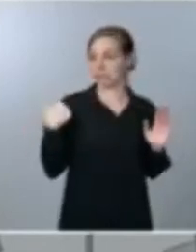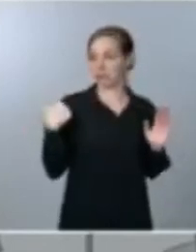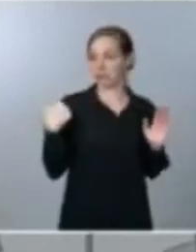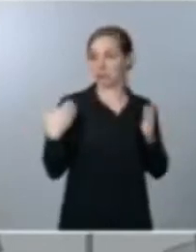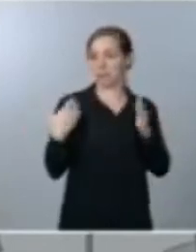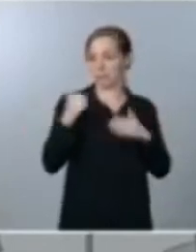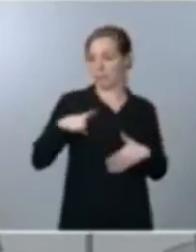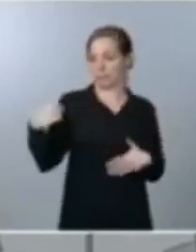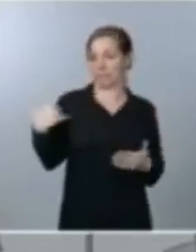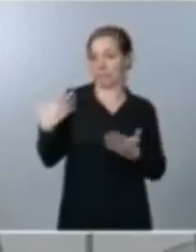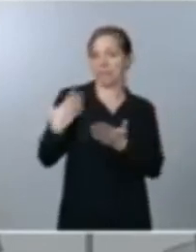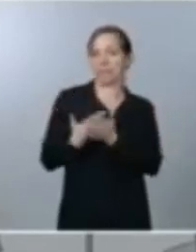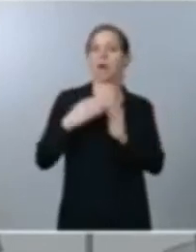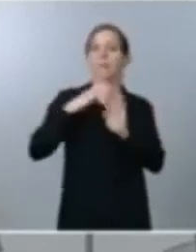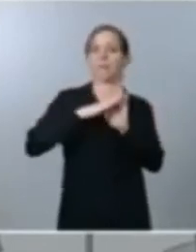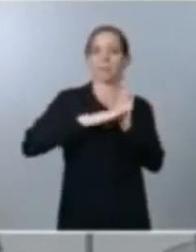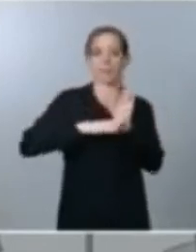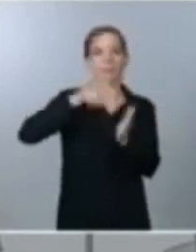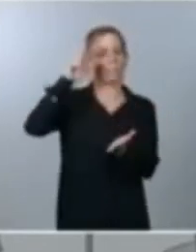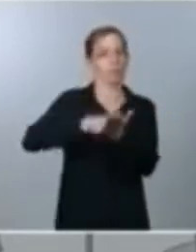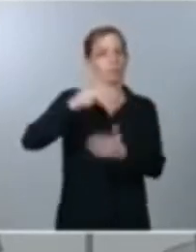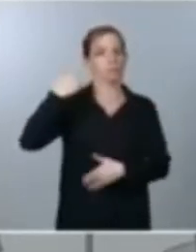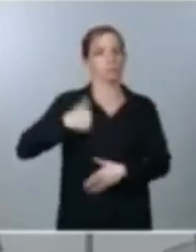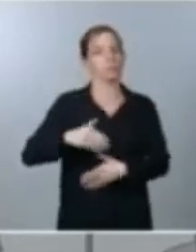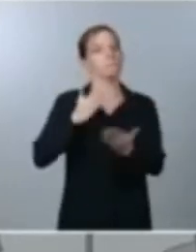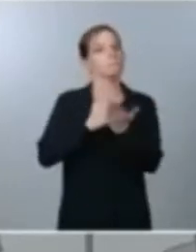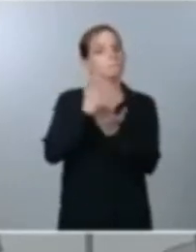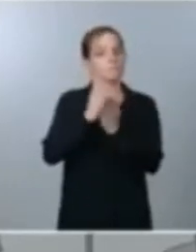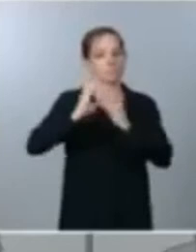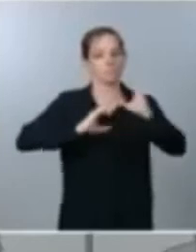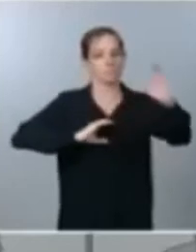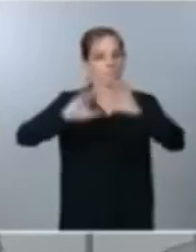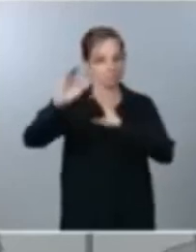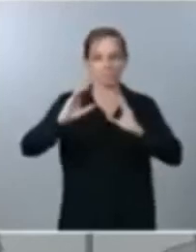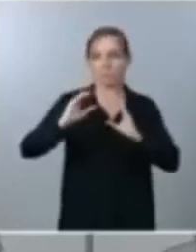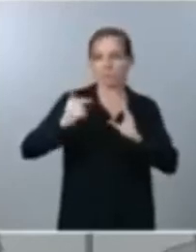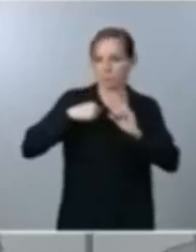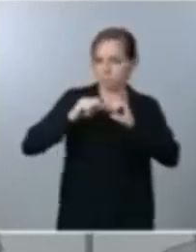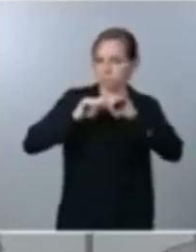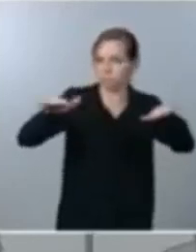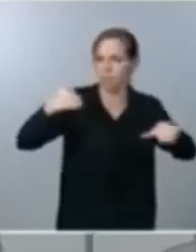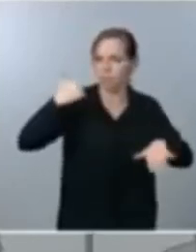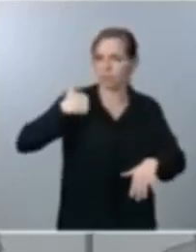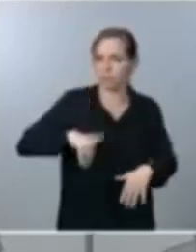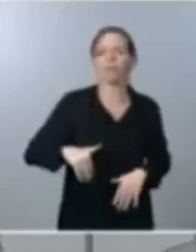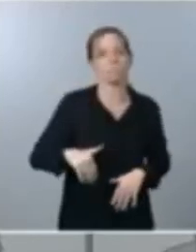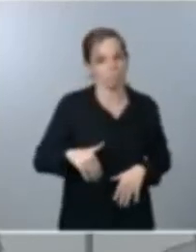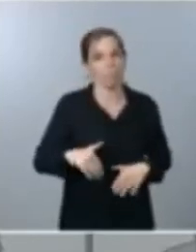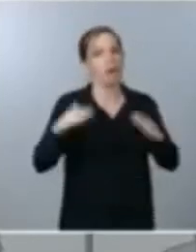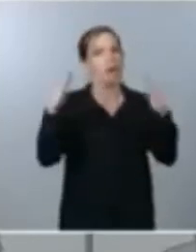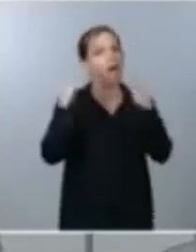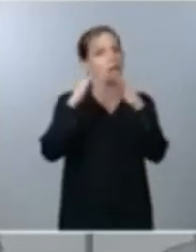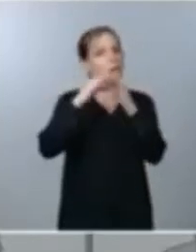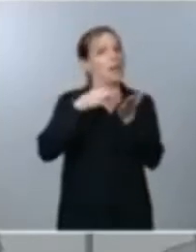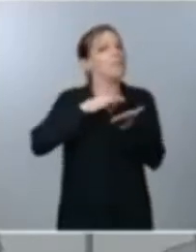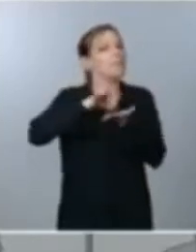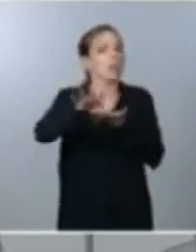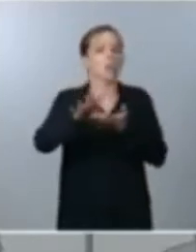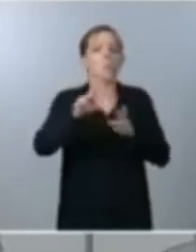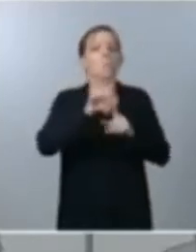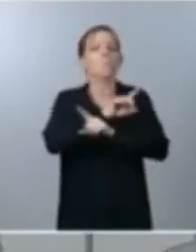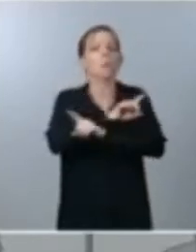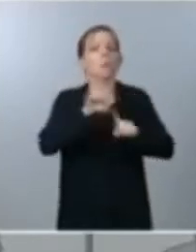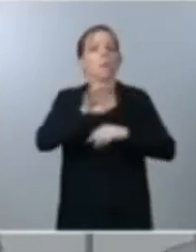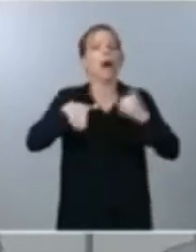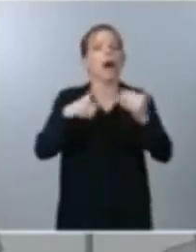que ustedes conocen los medios de comunicación se han hecho eco de ellos y que efectivamente los desahucios están prohibidos hasta el 31 de enero